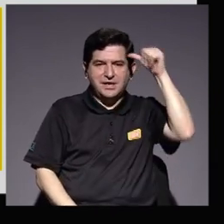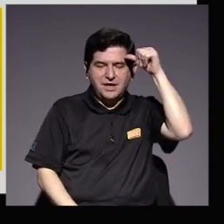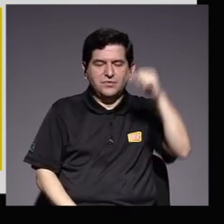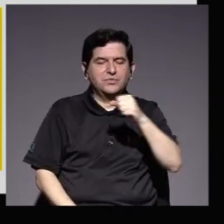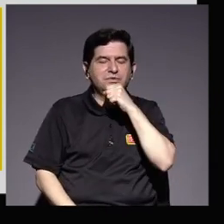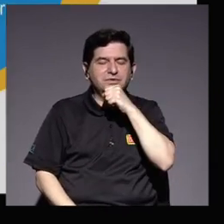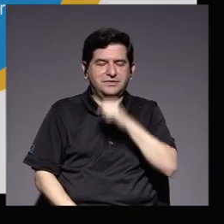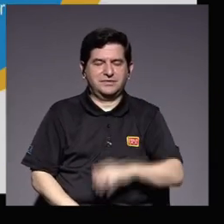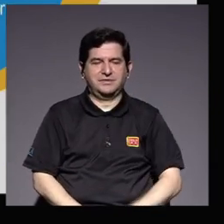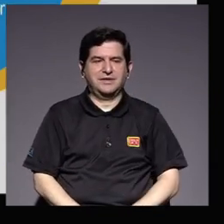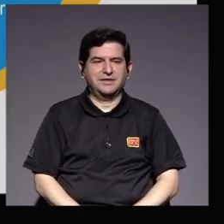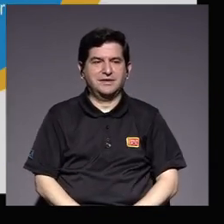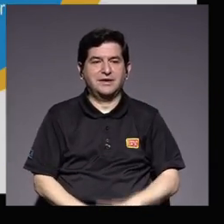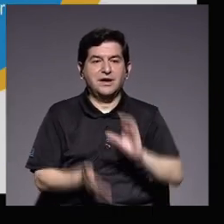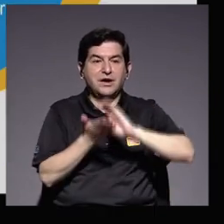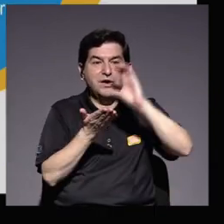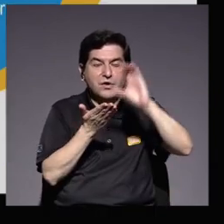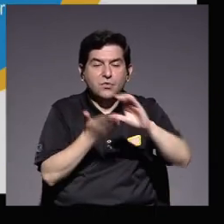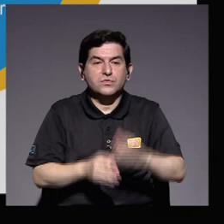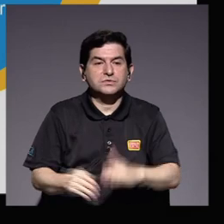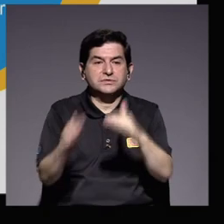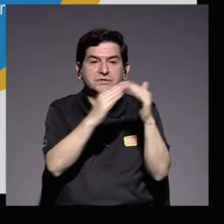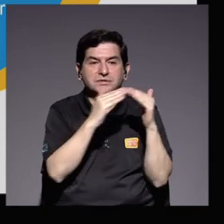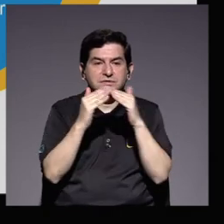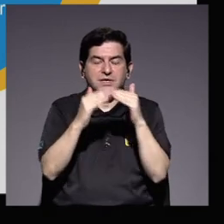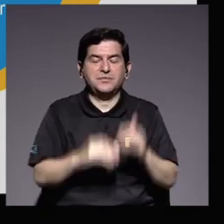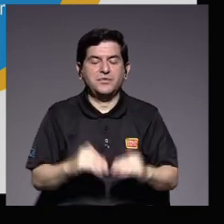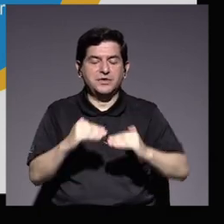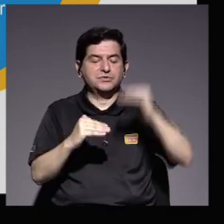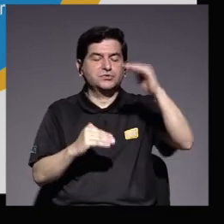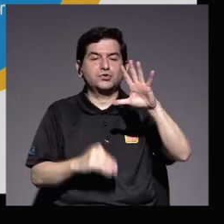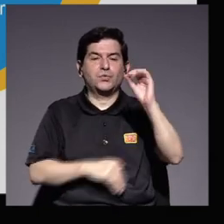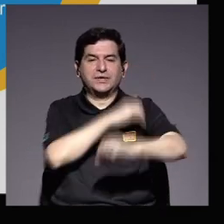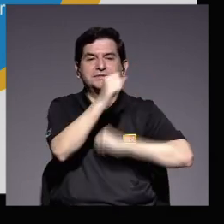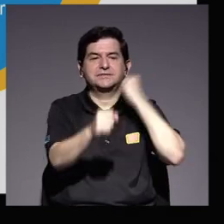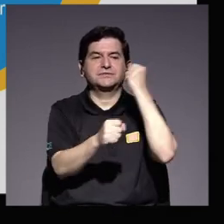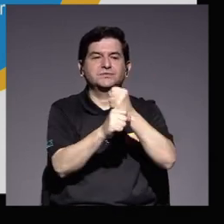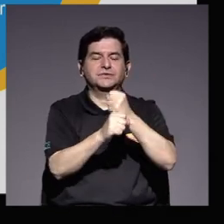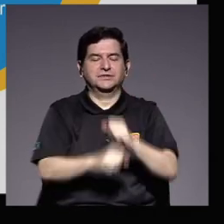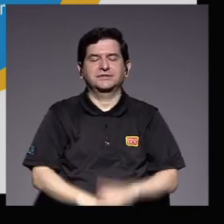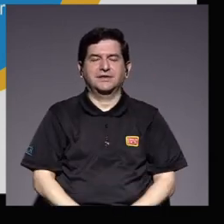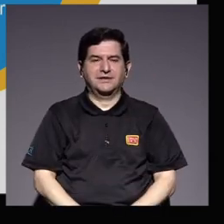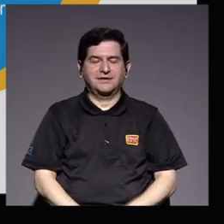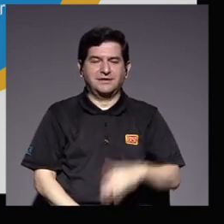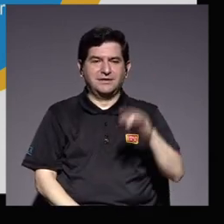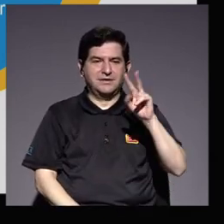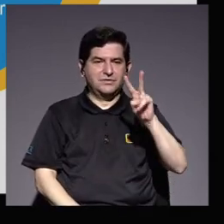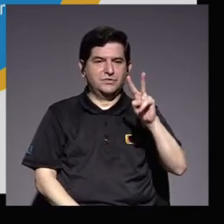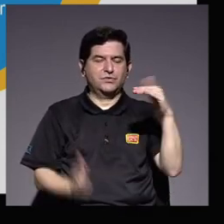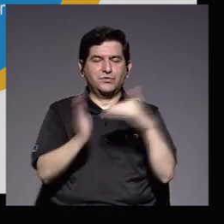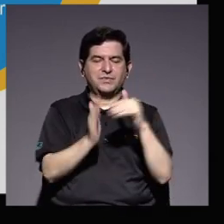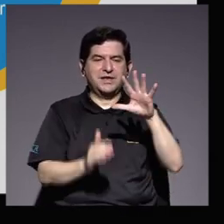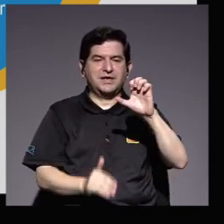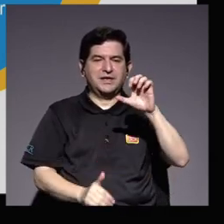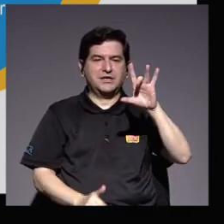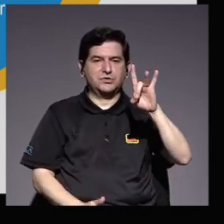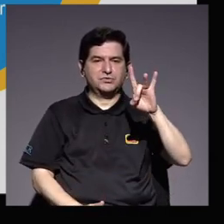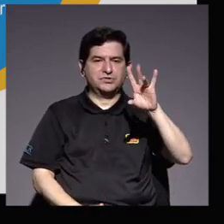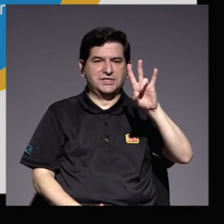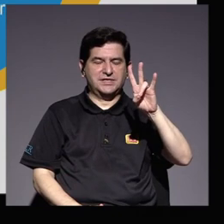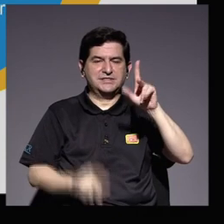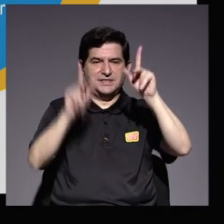UCR que brinda cursos dirigidos a la población mayor de 50 años contó con 2.587 personas